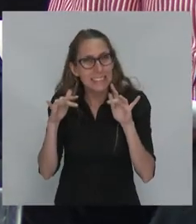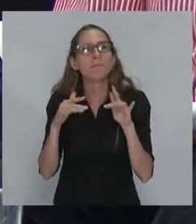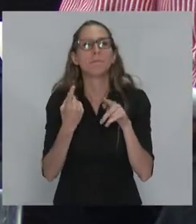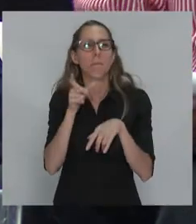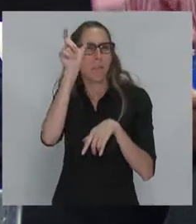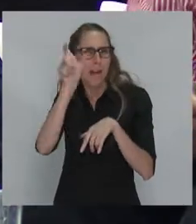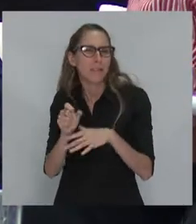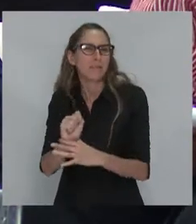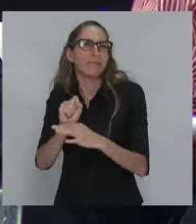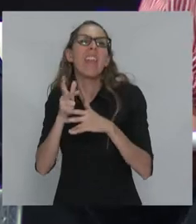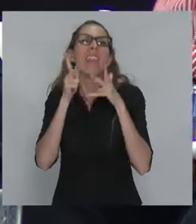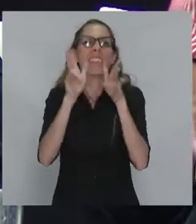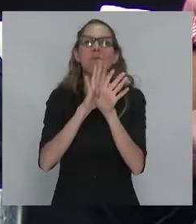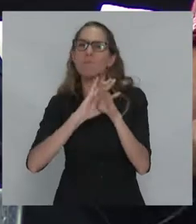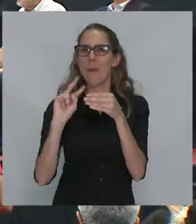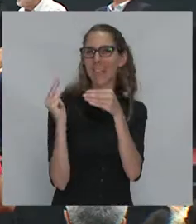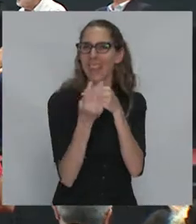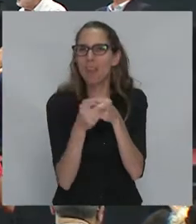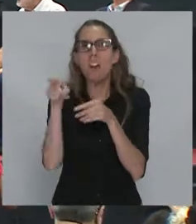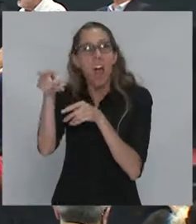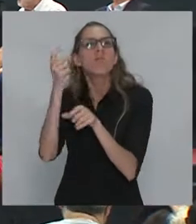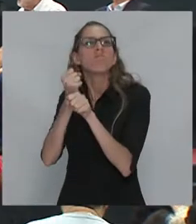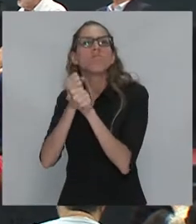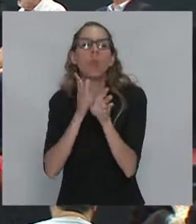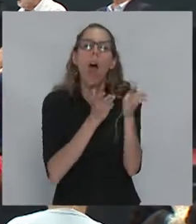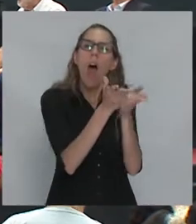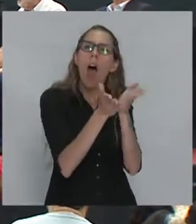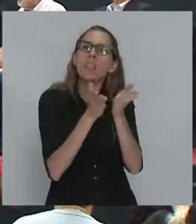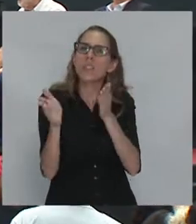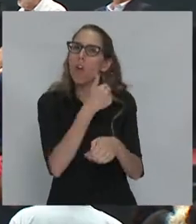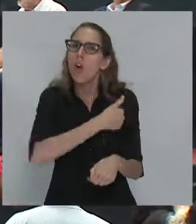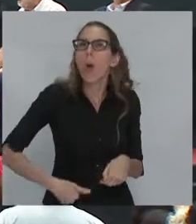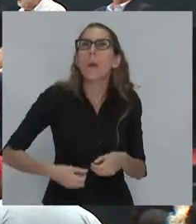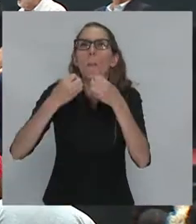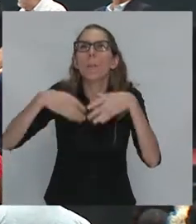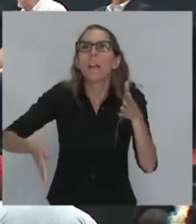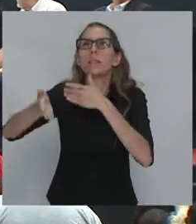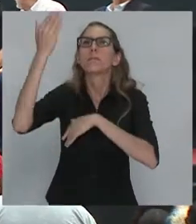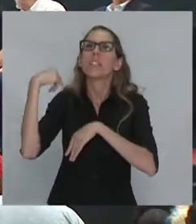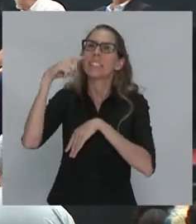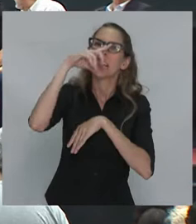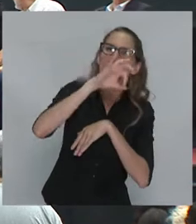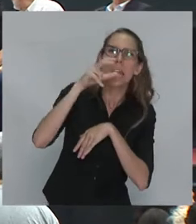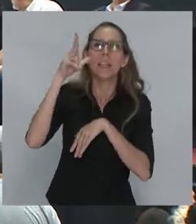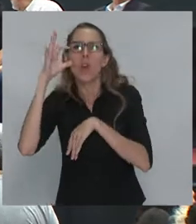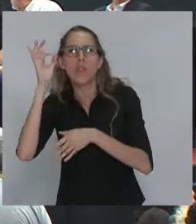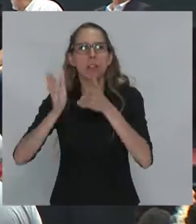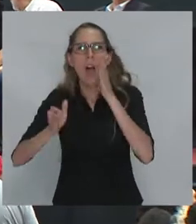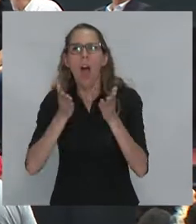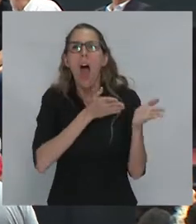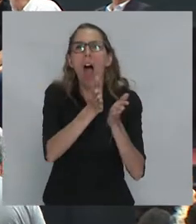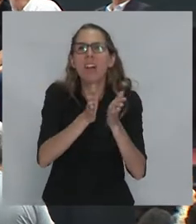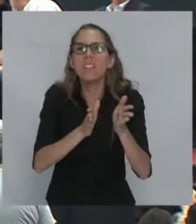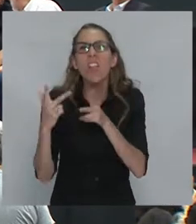Friedman, asesor de los gobiernos desde la década de los 70s y 80s, de que el